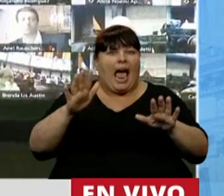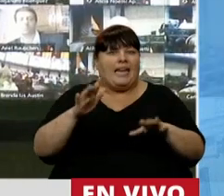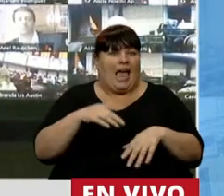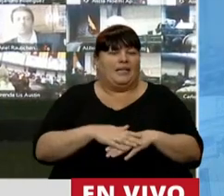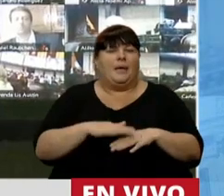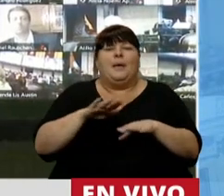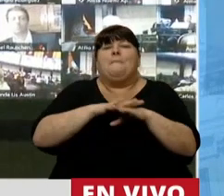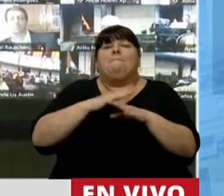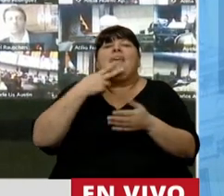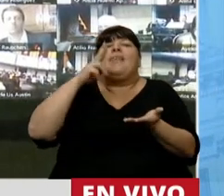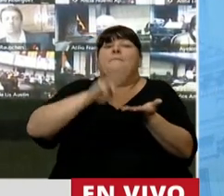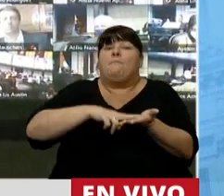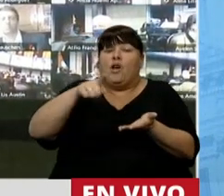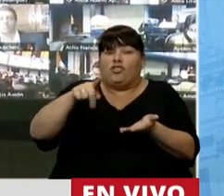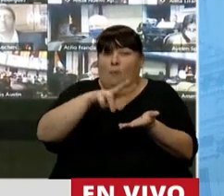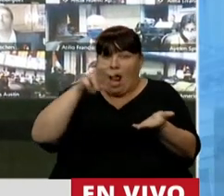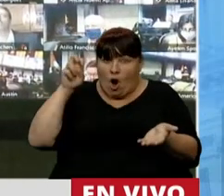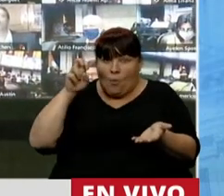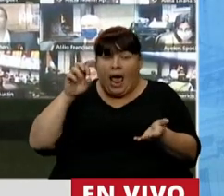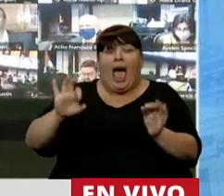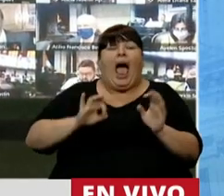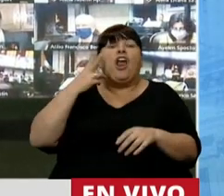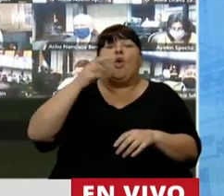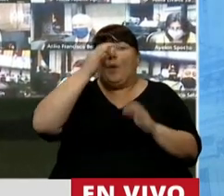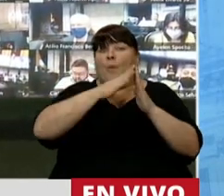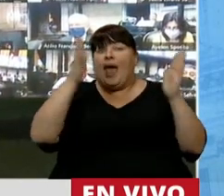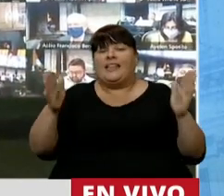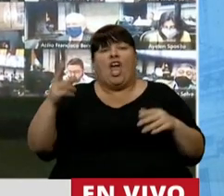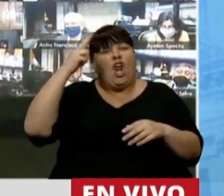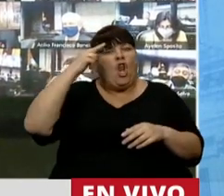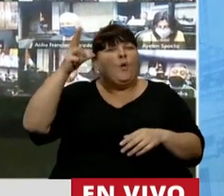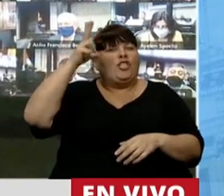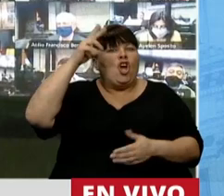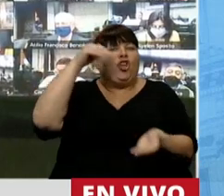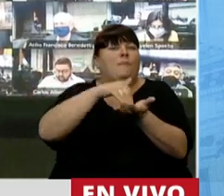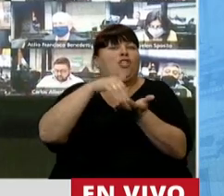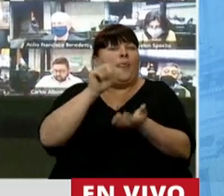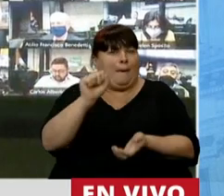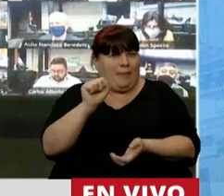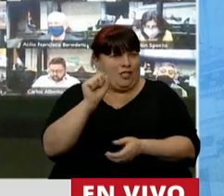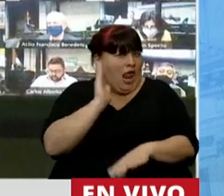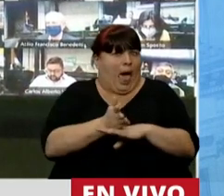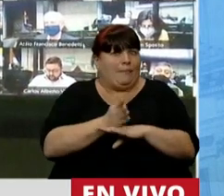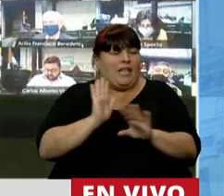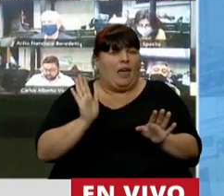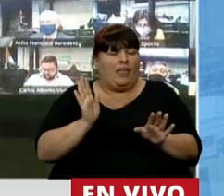media de base imponible para el 2020, 98 millones de pesos, la mitad